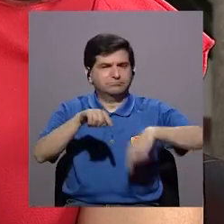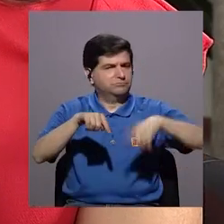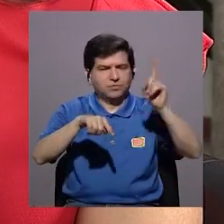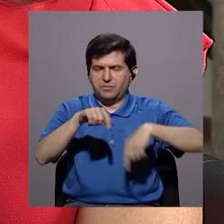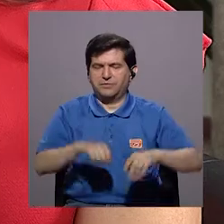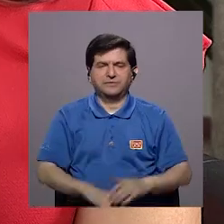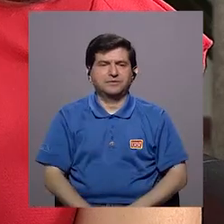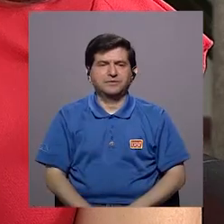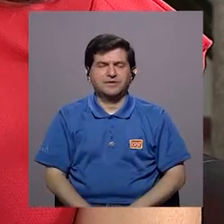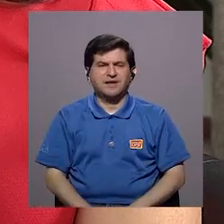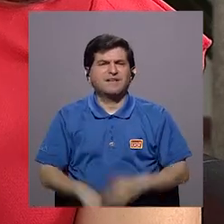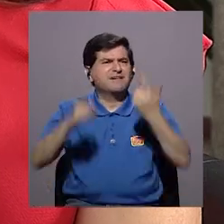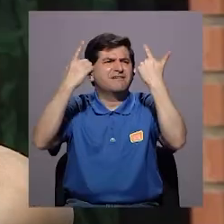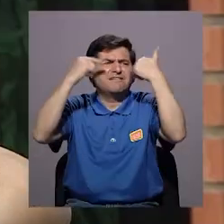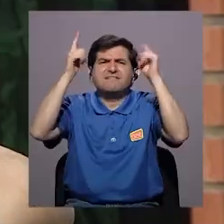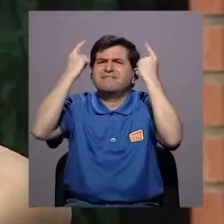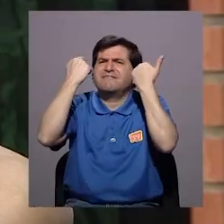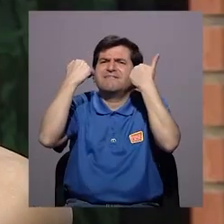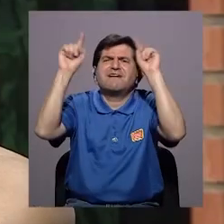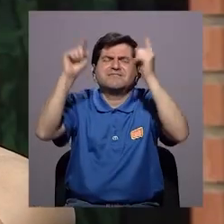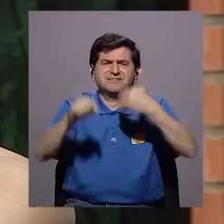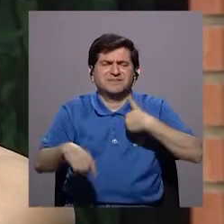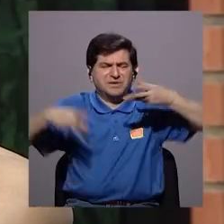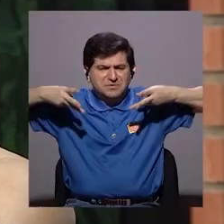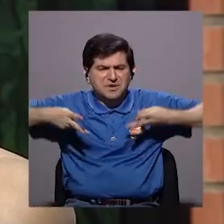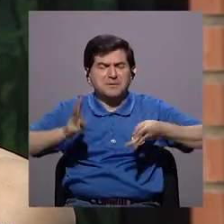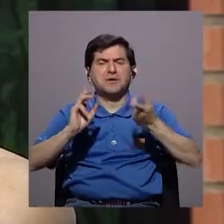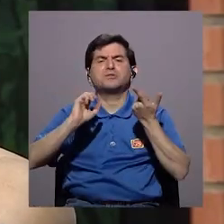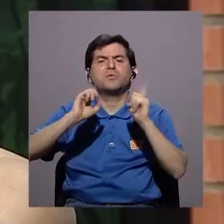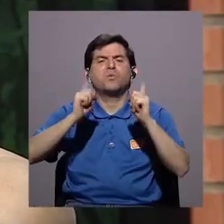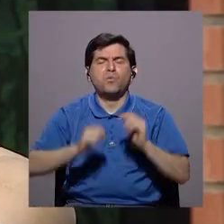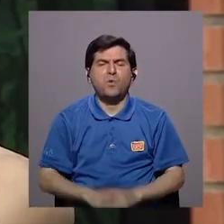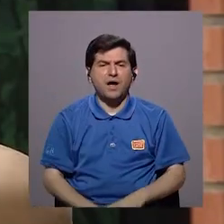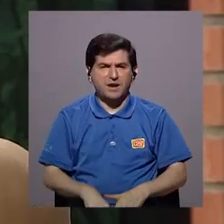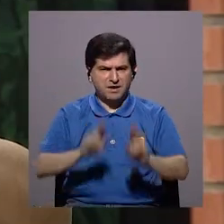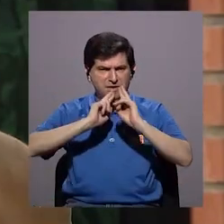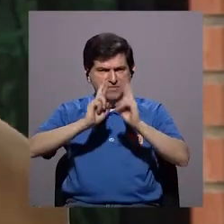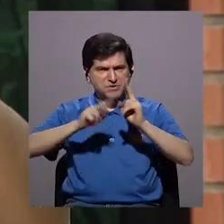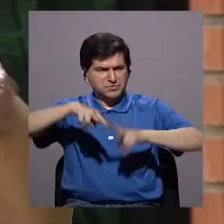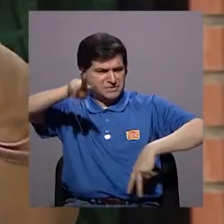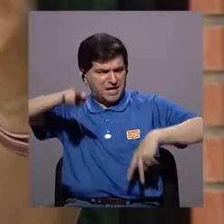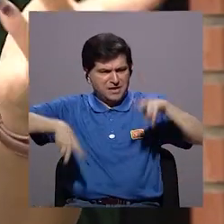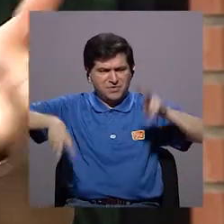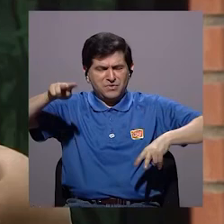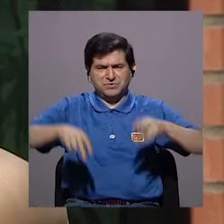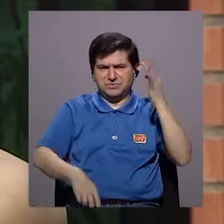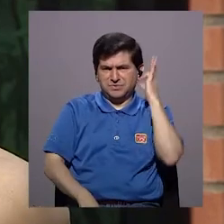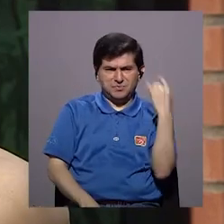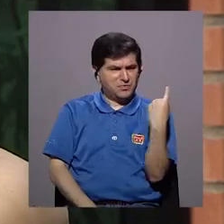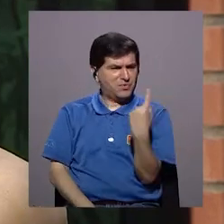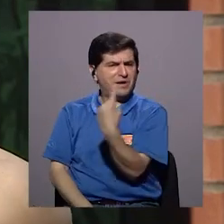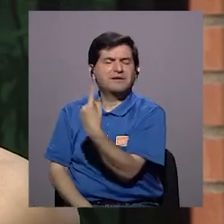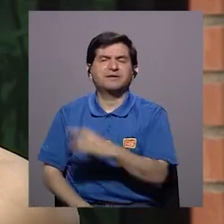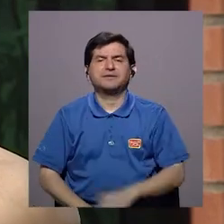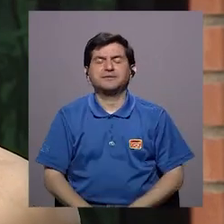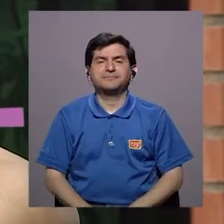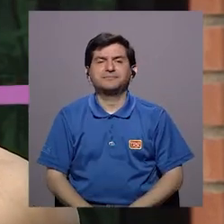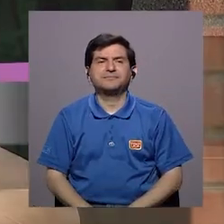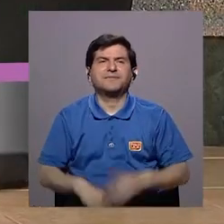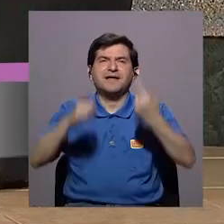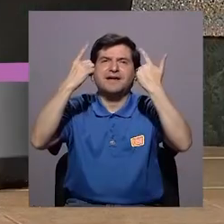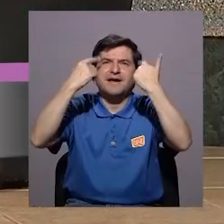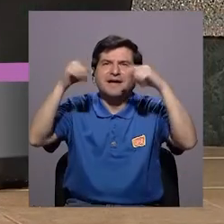no fértiles. ¿Cuál es la efectividad de este método y si los resultados varían de mujer a mujer?